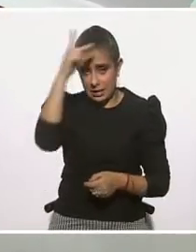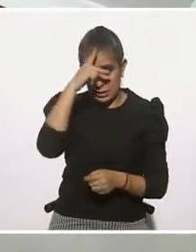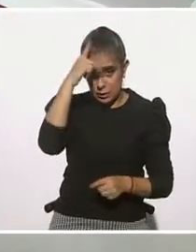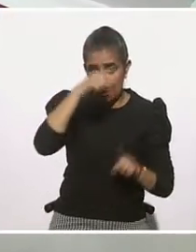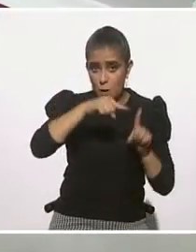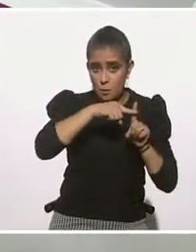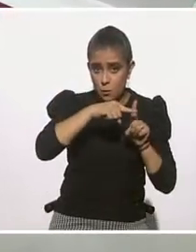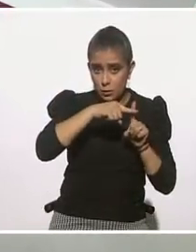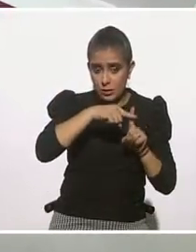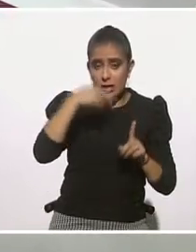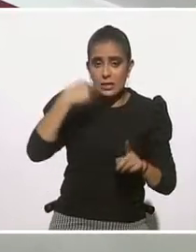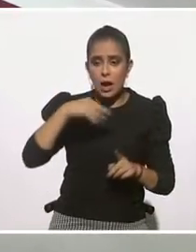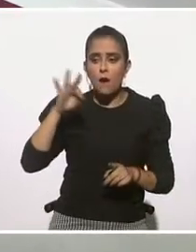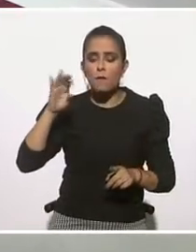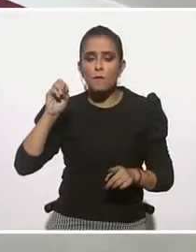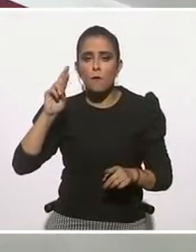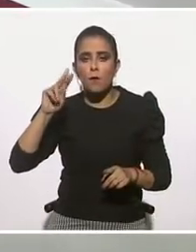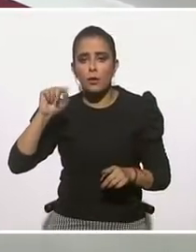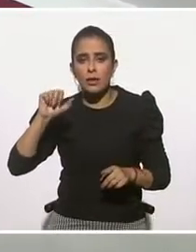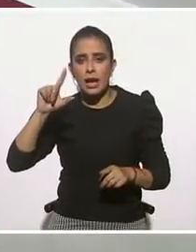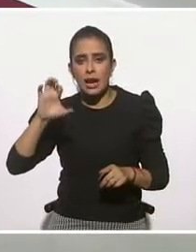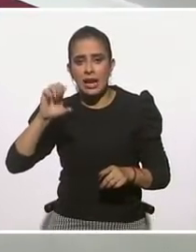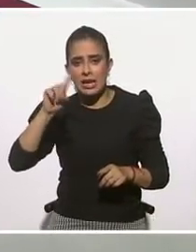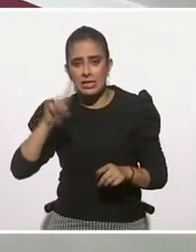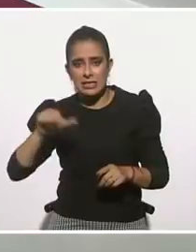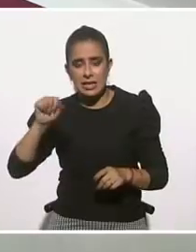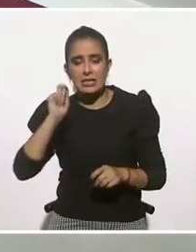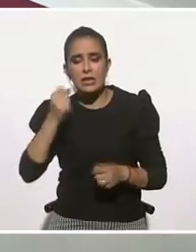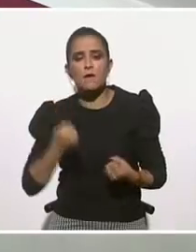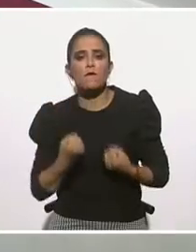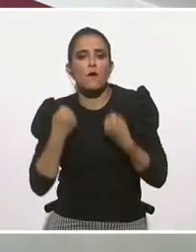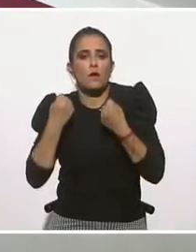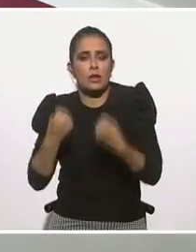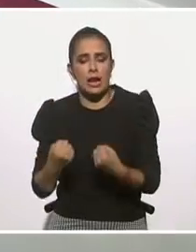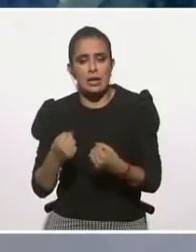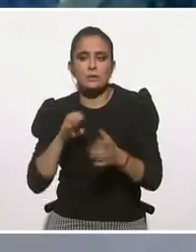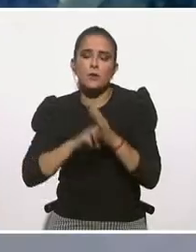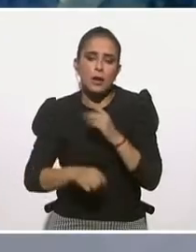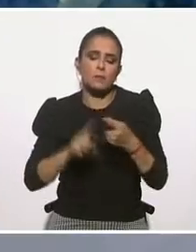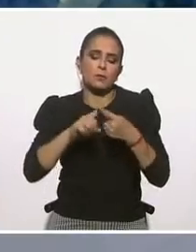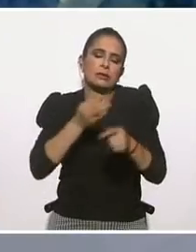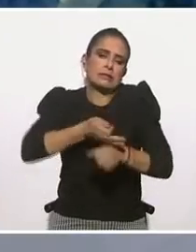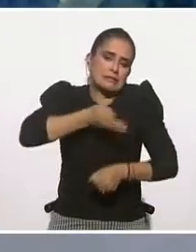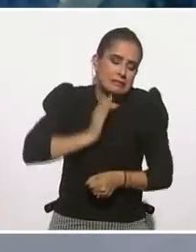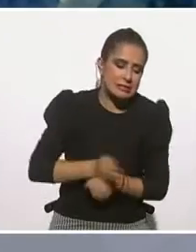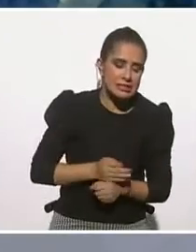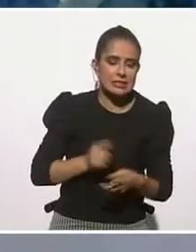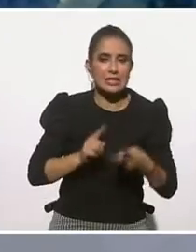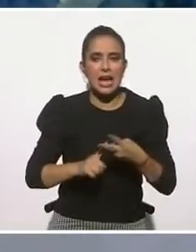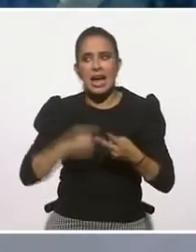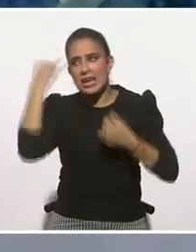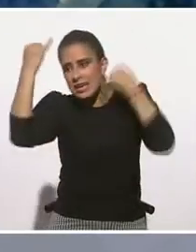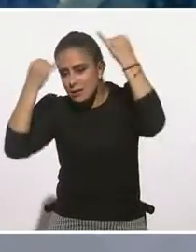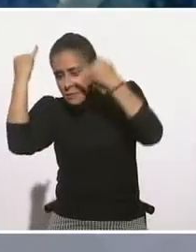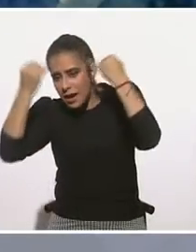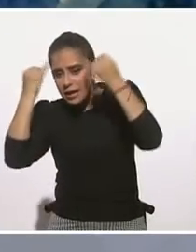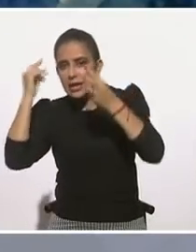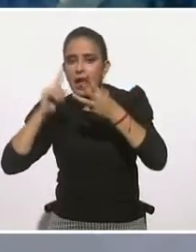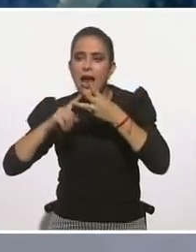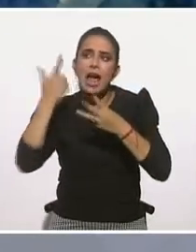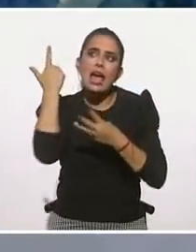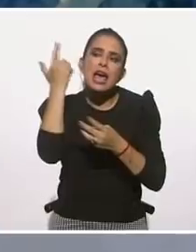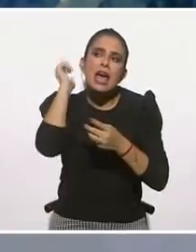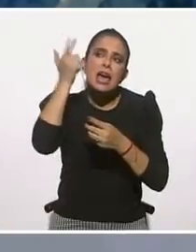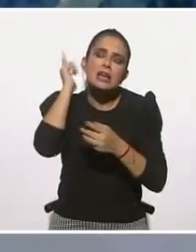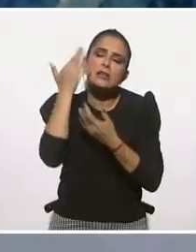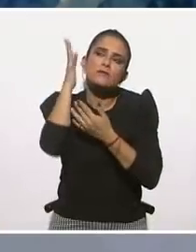le llaman fortalezas resilientes. Por ejemplo, el sentido del humor, la creatividad, la esperanza,